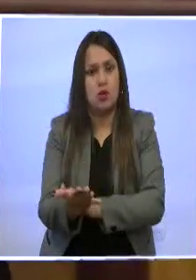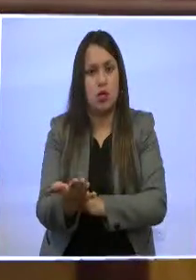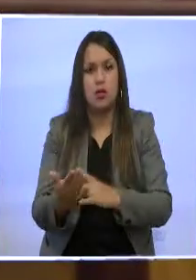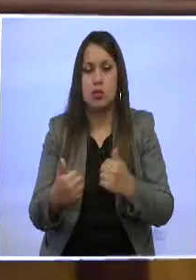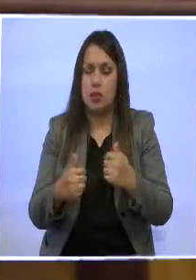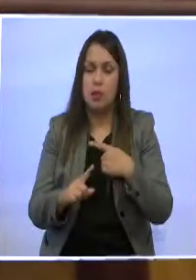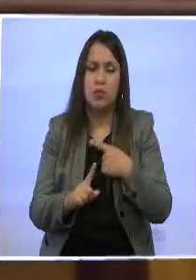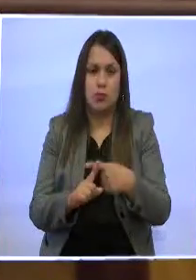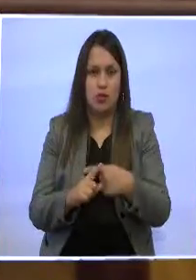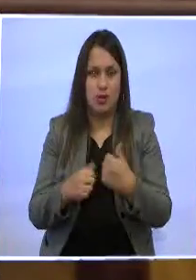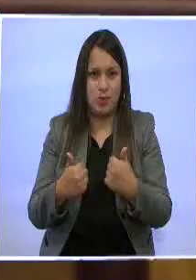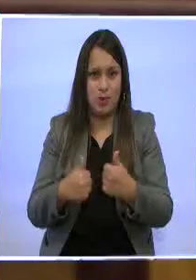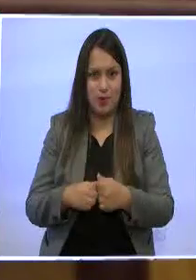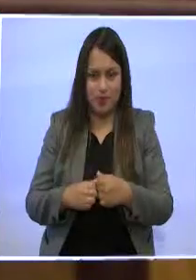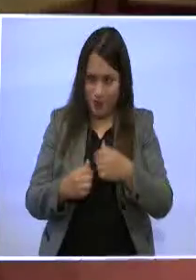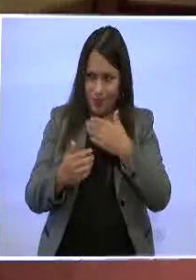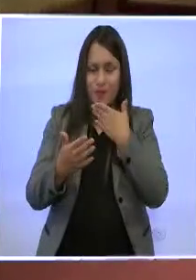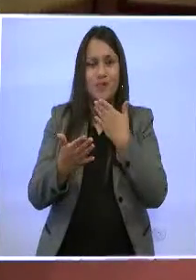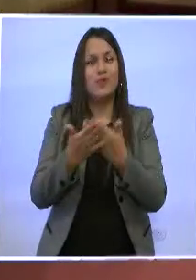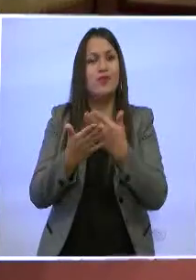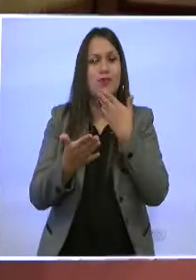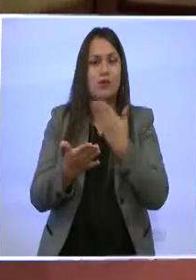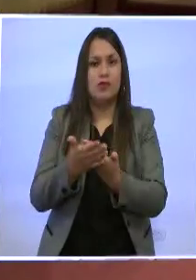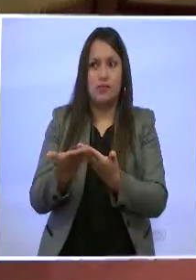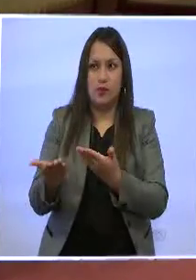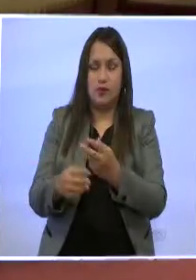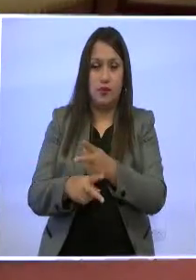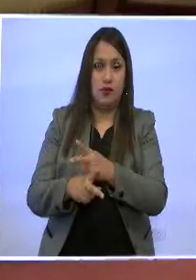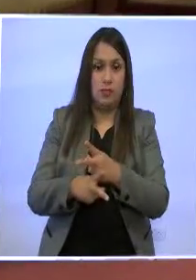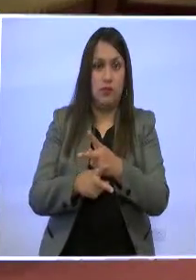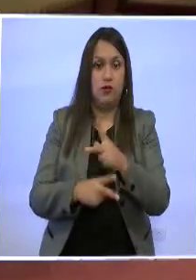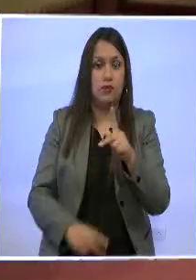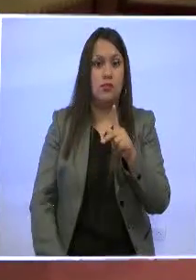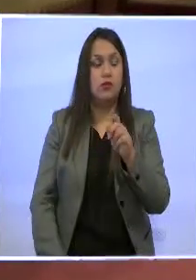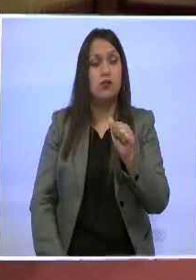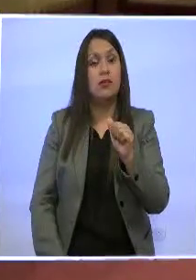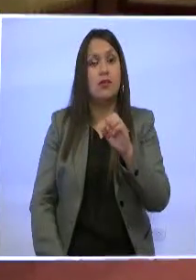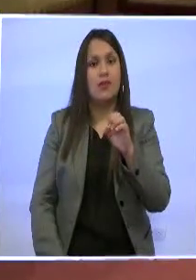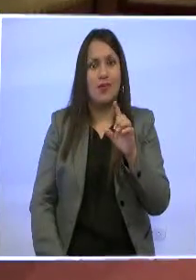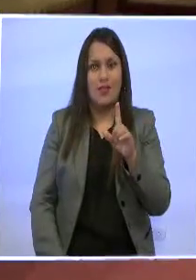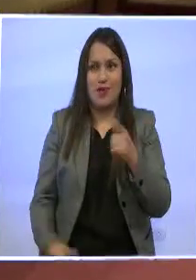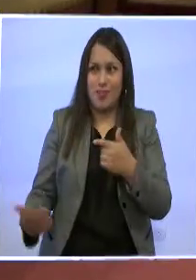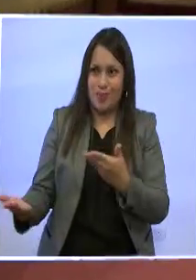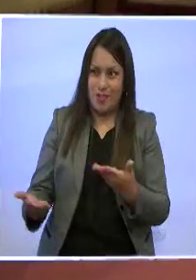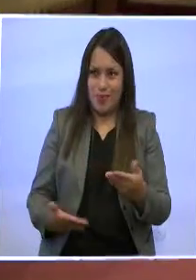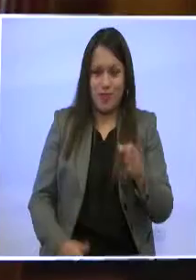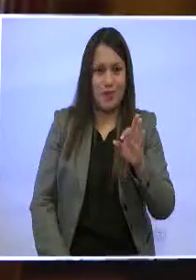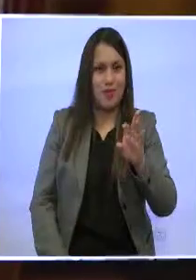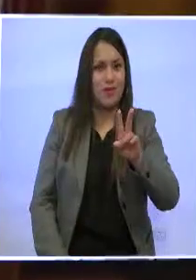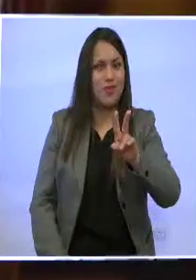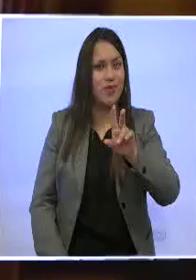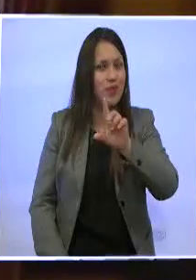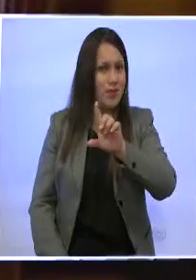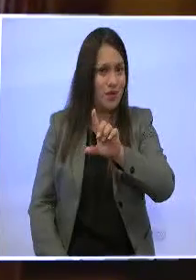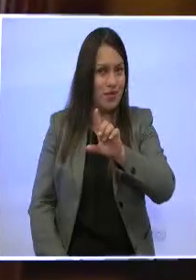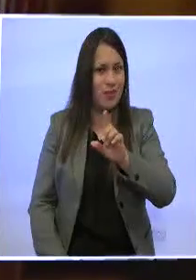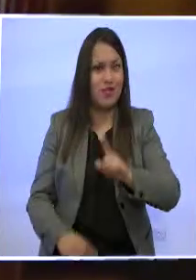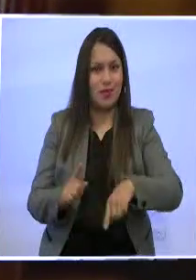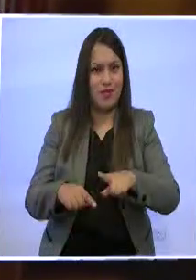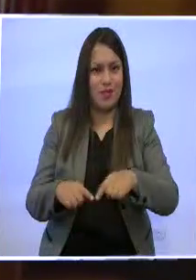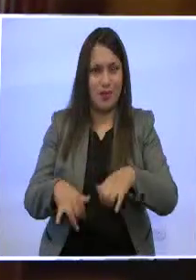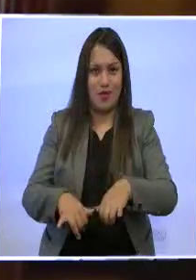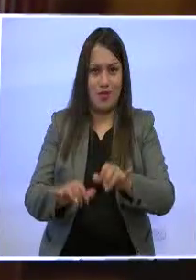beneficien a la ciudad. Gracias, consejales. Muchísimas gracias al concejal Carlos Páez. Como siempre, bienvenido a la televisión legislativa. Nosotros, amigos, enseguida